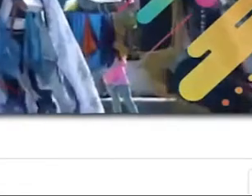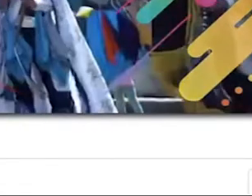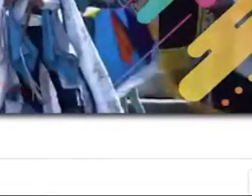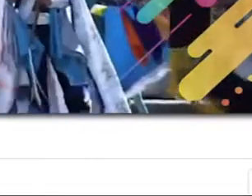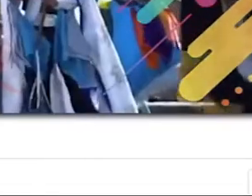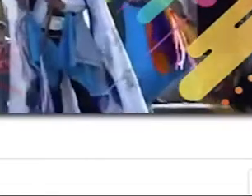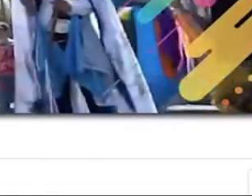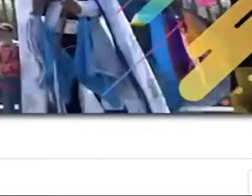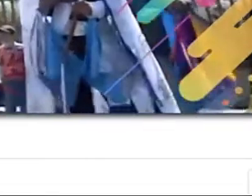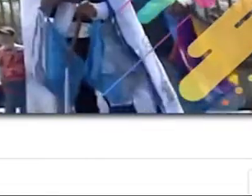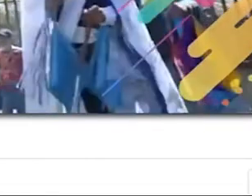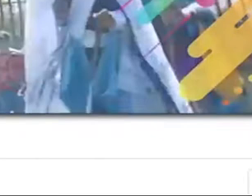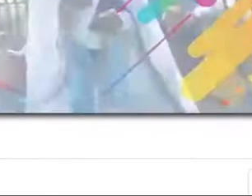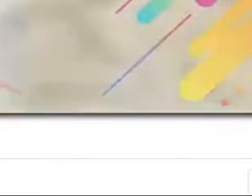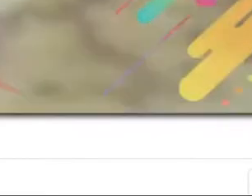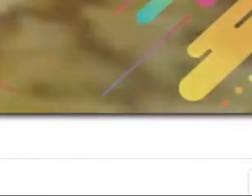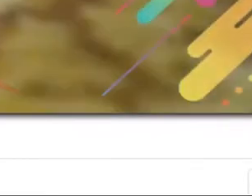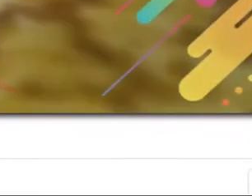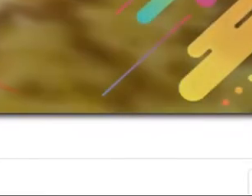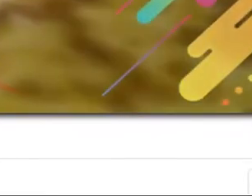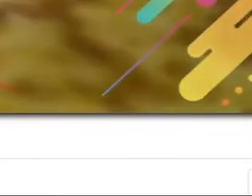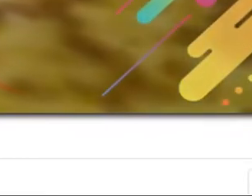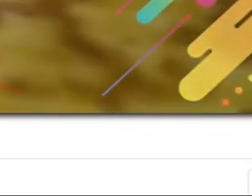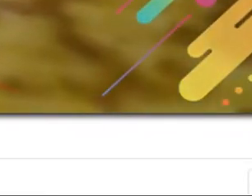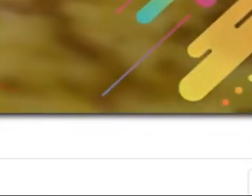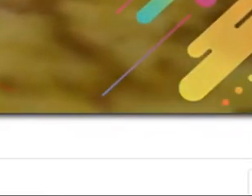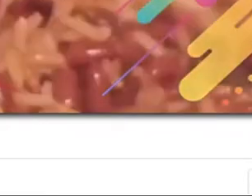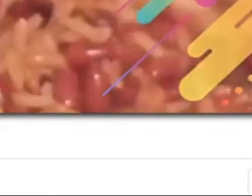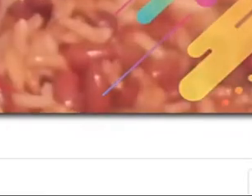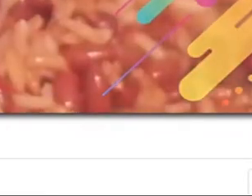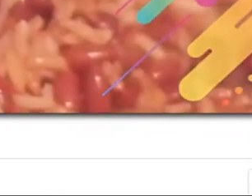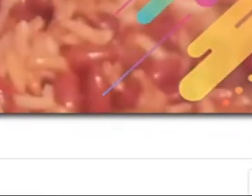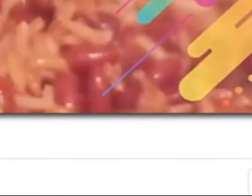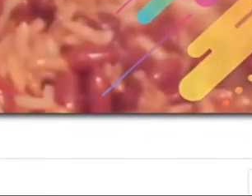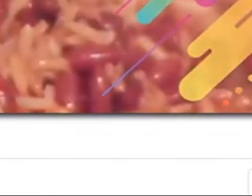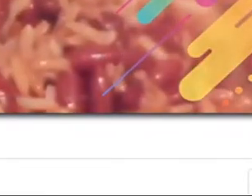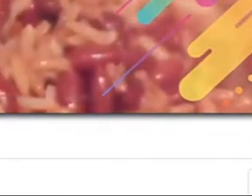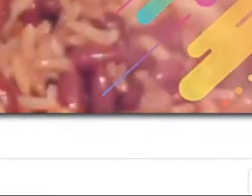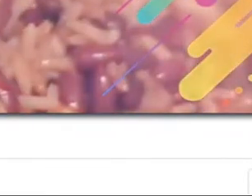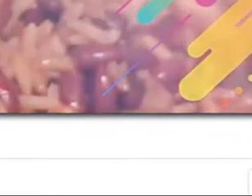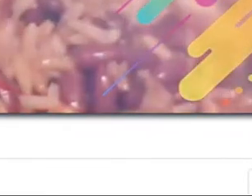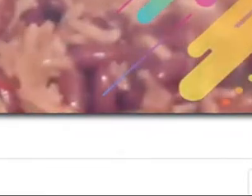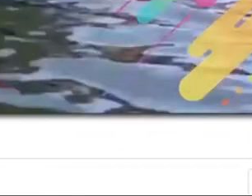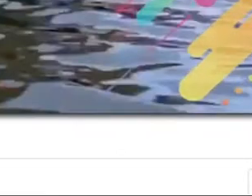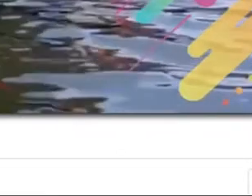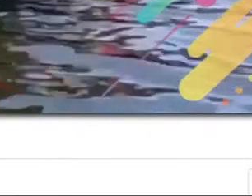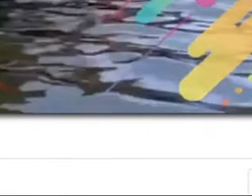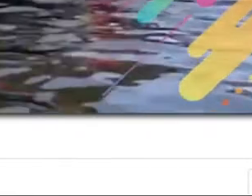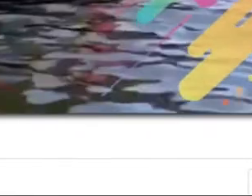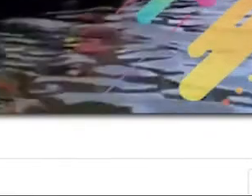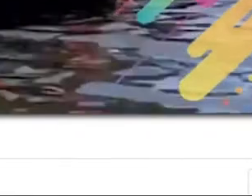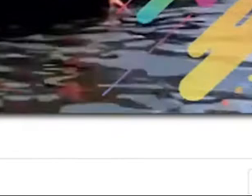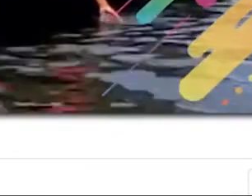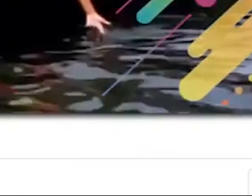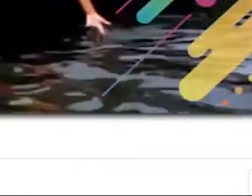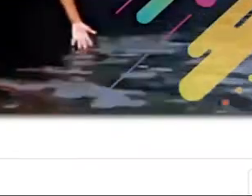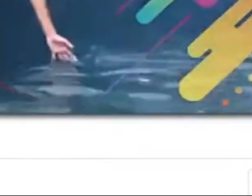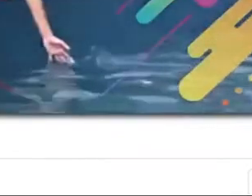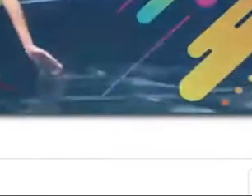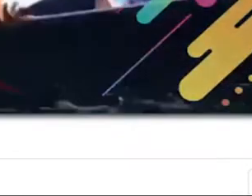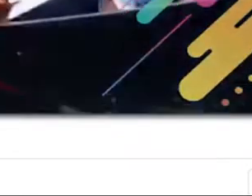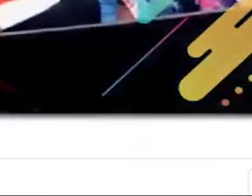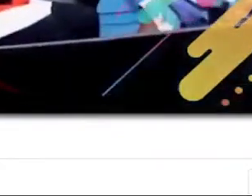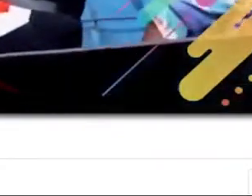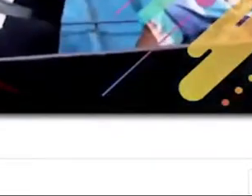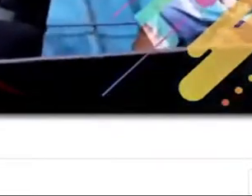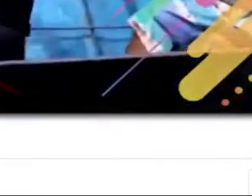donde podrán acceder tanto nicaragüenses como extranjeros. El mapa como tal, la presentación del mapa como tal ya